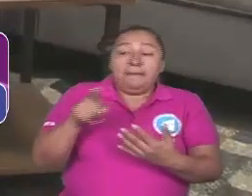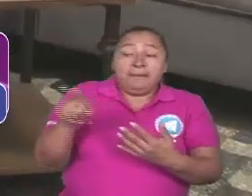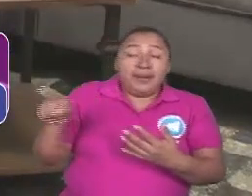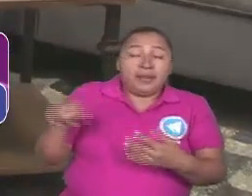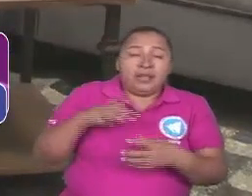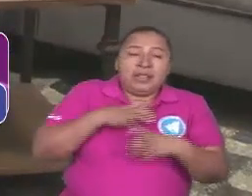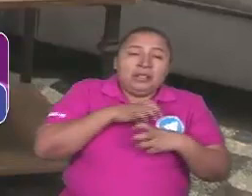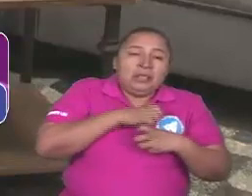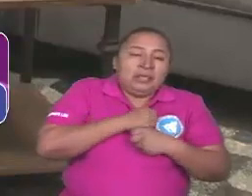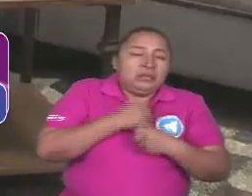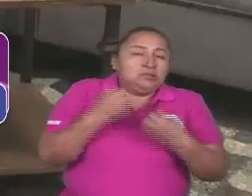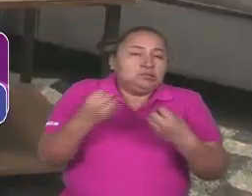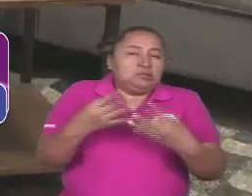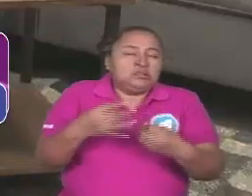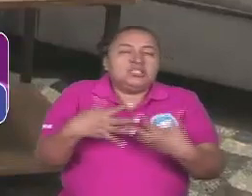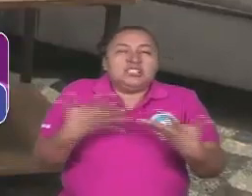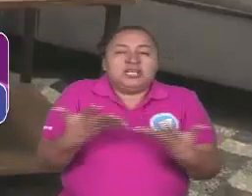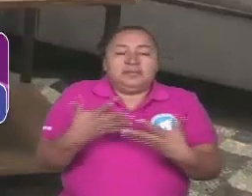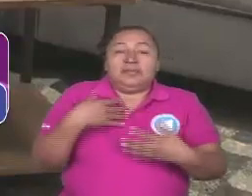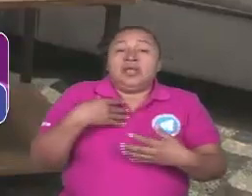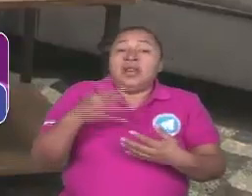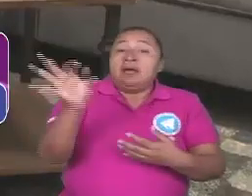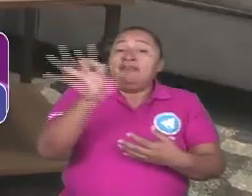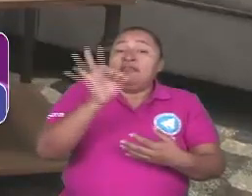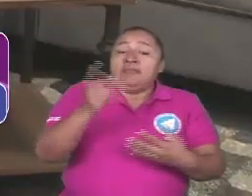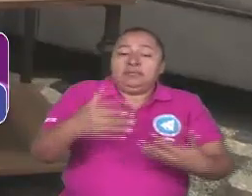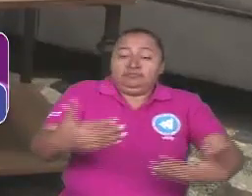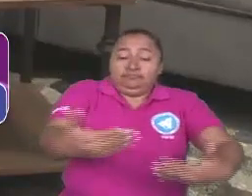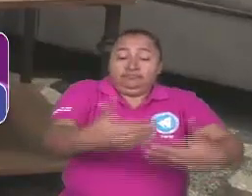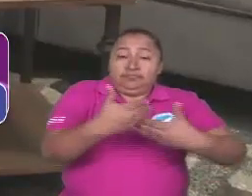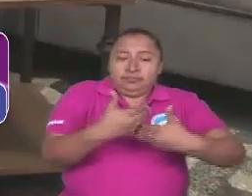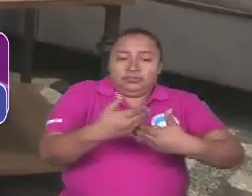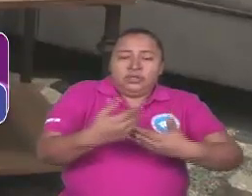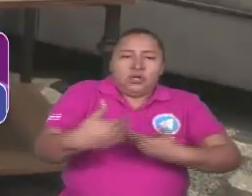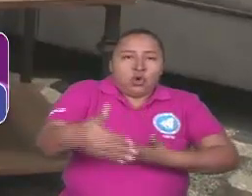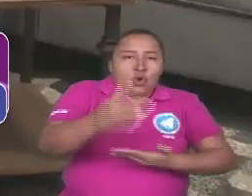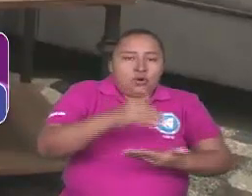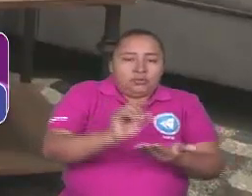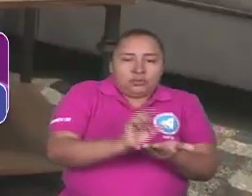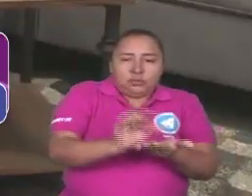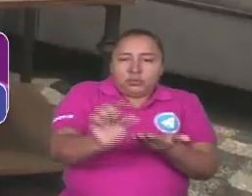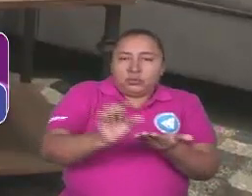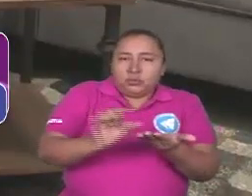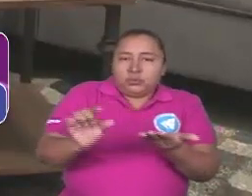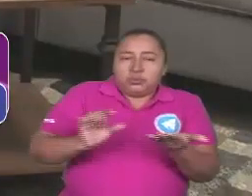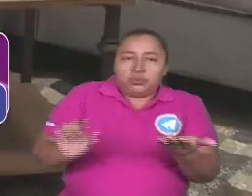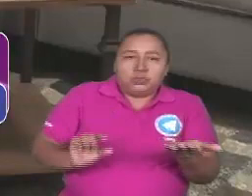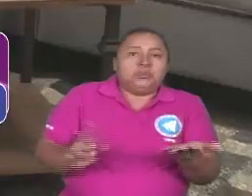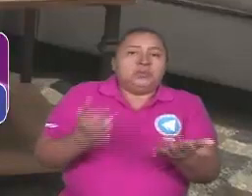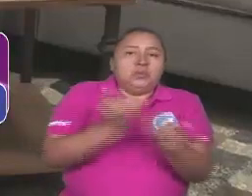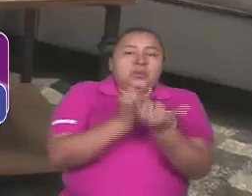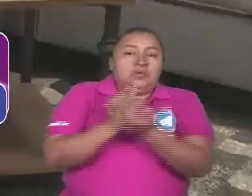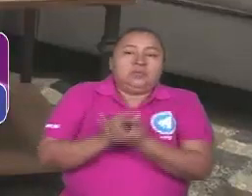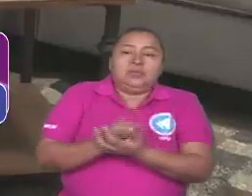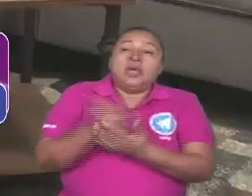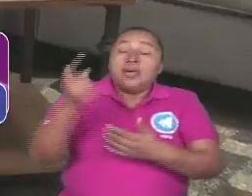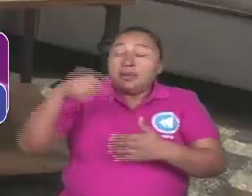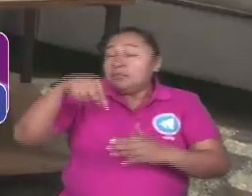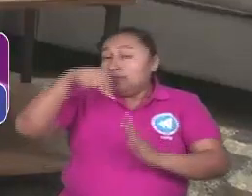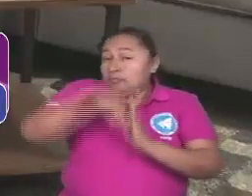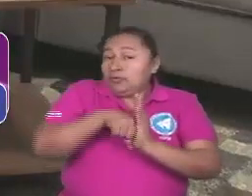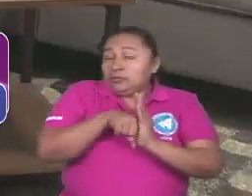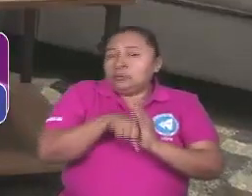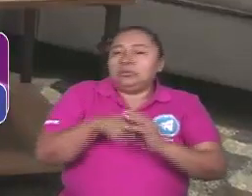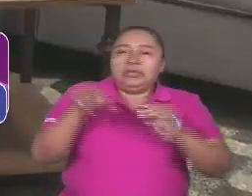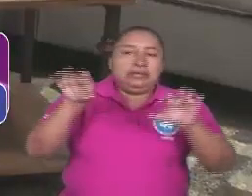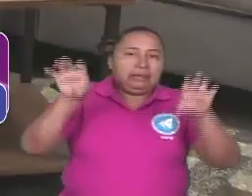ellos es el modelo de redistribución de la riqueza distinta aquí. Yo te dije que tú eres un... De fondo la contradicción es de